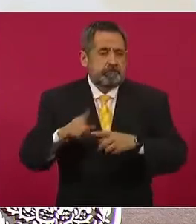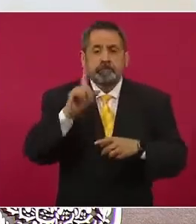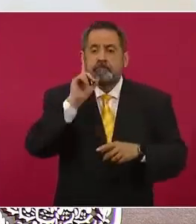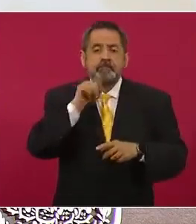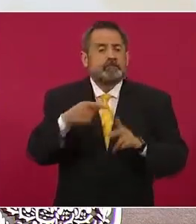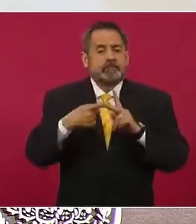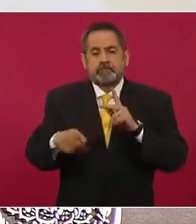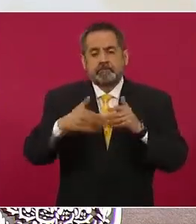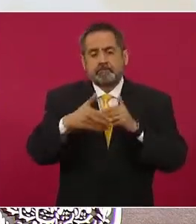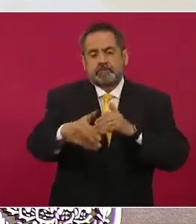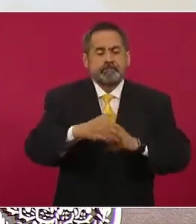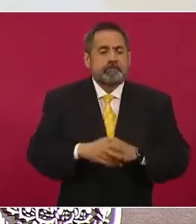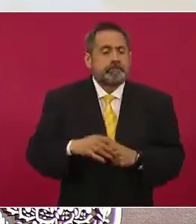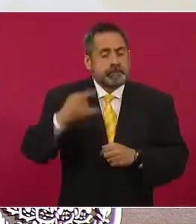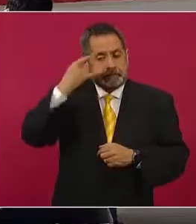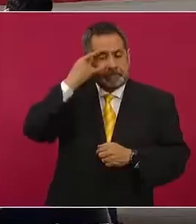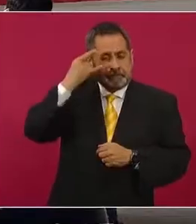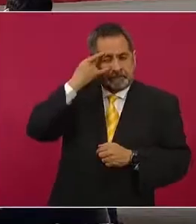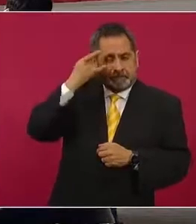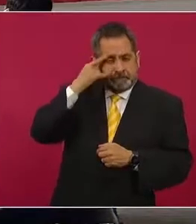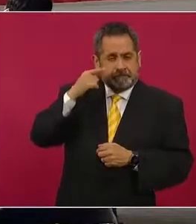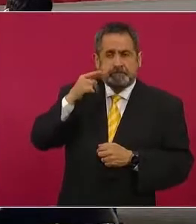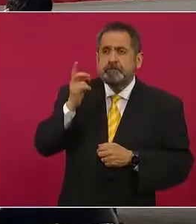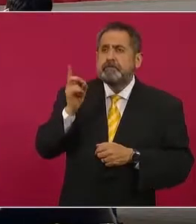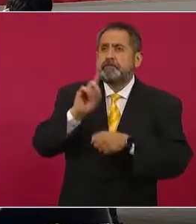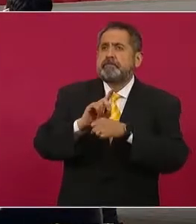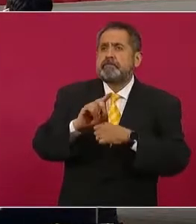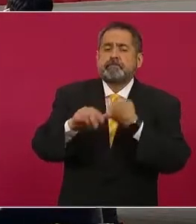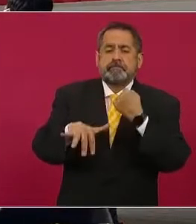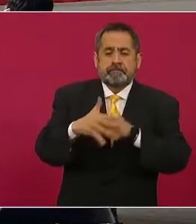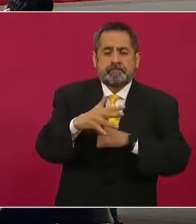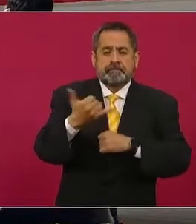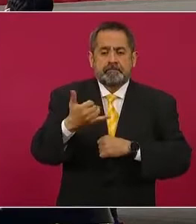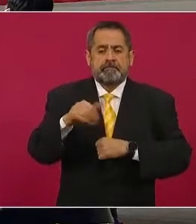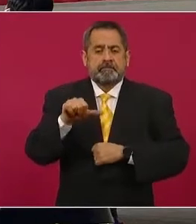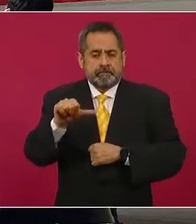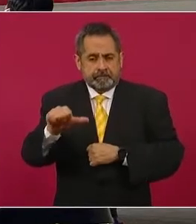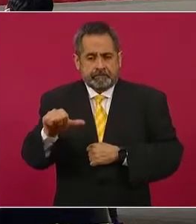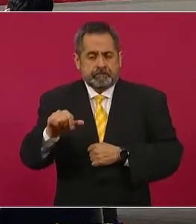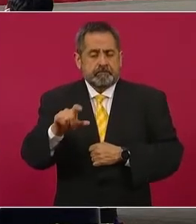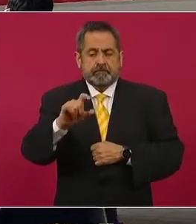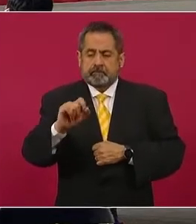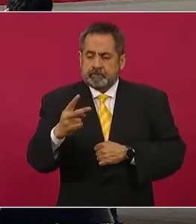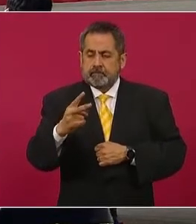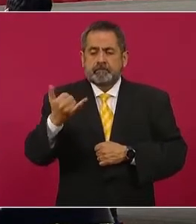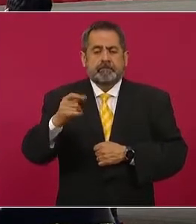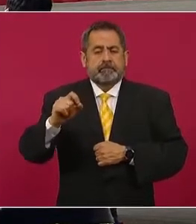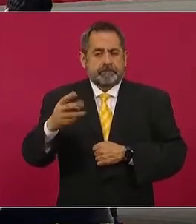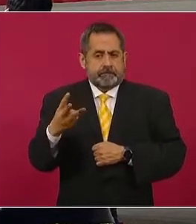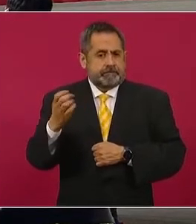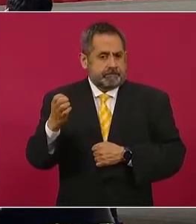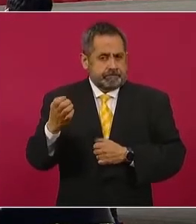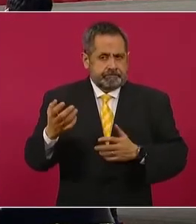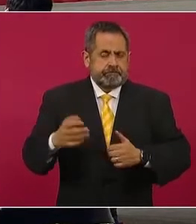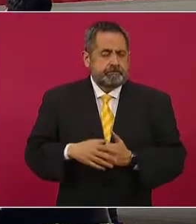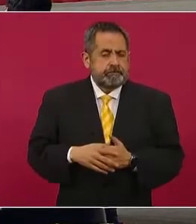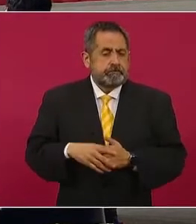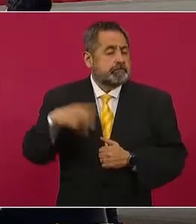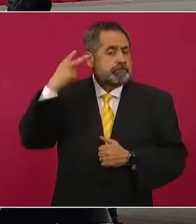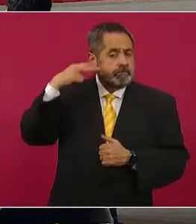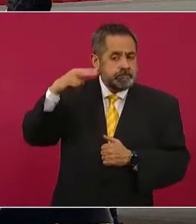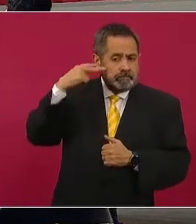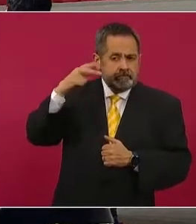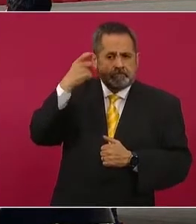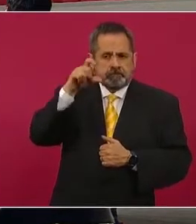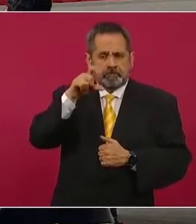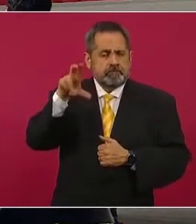mañana. Campeche vacunará el 15, 16, 22 y 23 de enero. Veracruz,